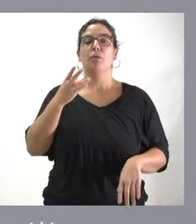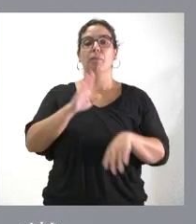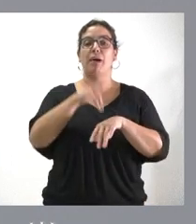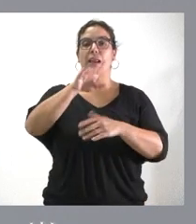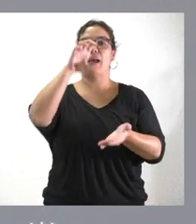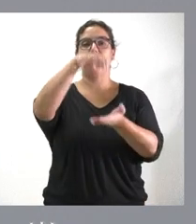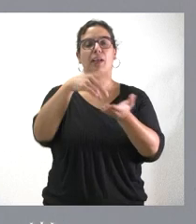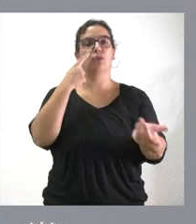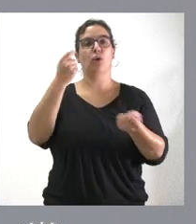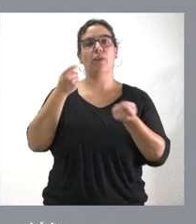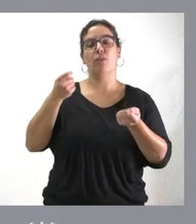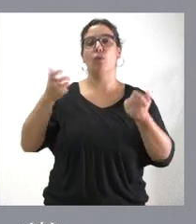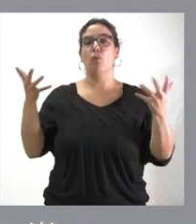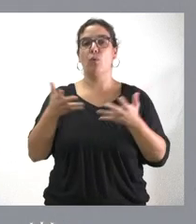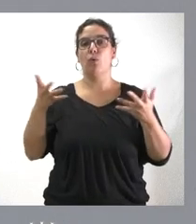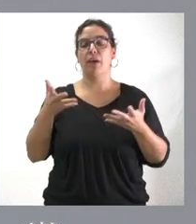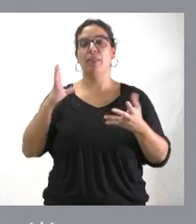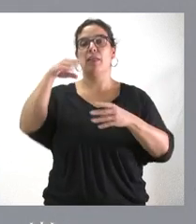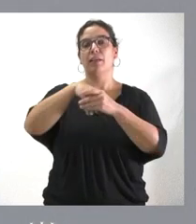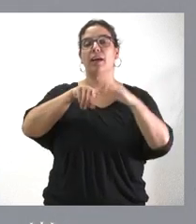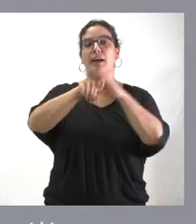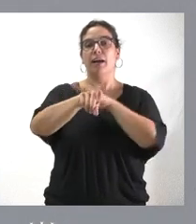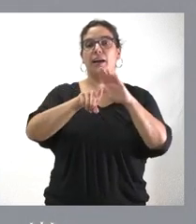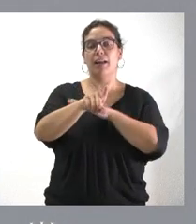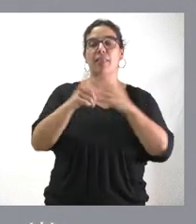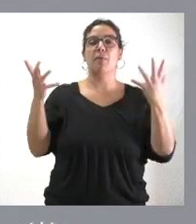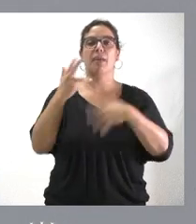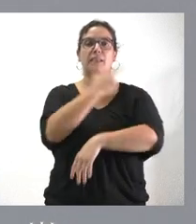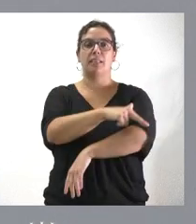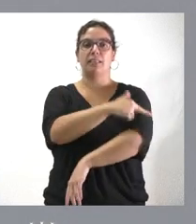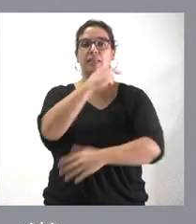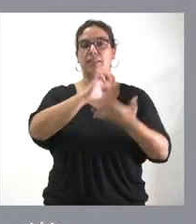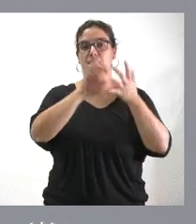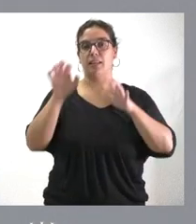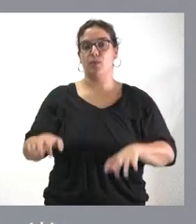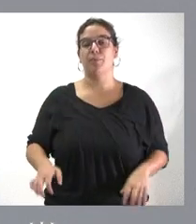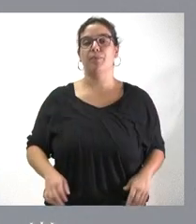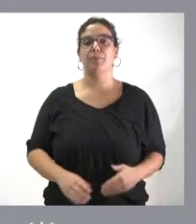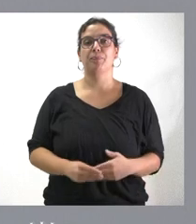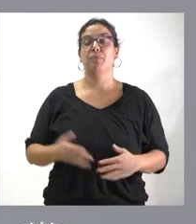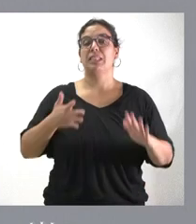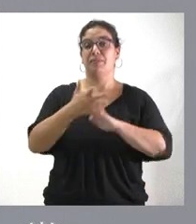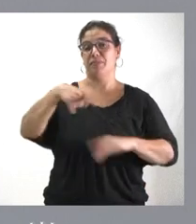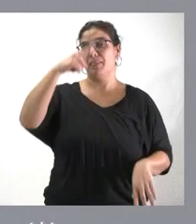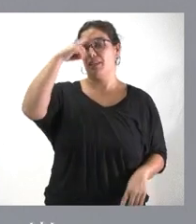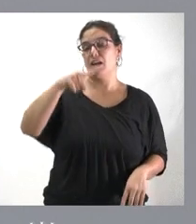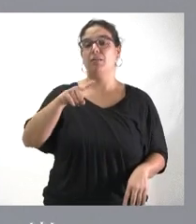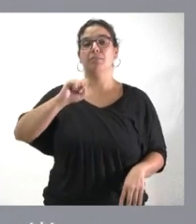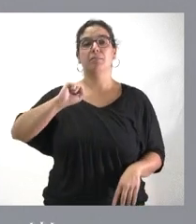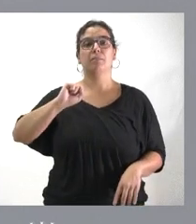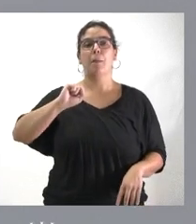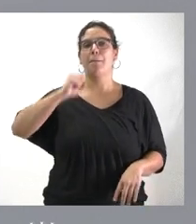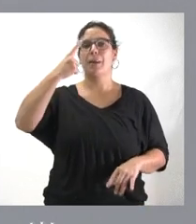coordinador de urgencias de la gerencia de emergencias sanitarias en Castilla y León. Se trata, como saben ustedes, de la primera línea de